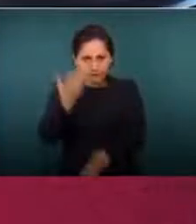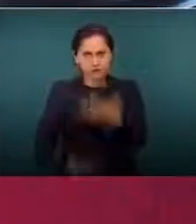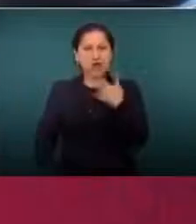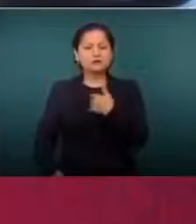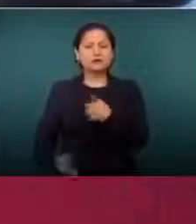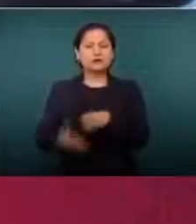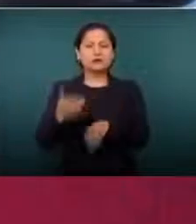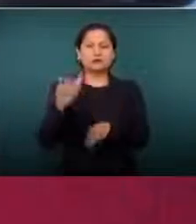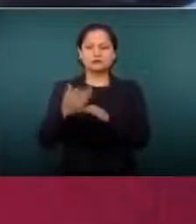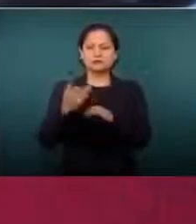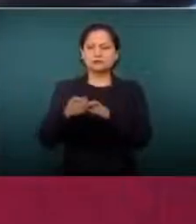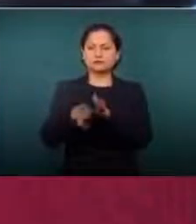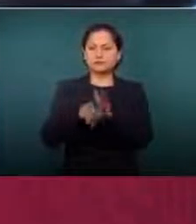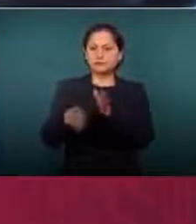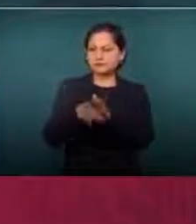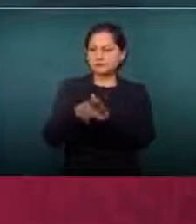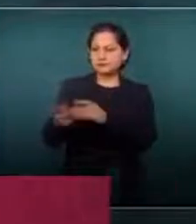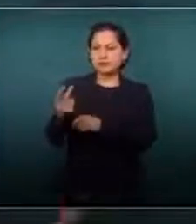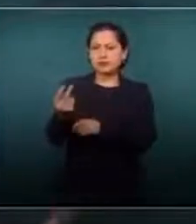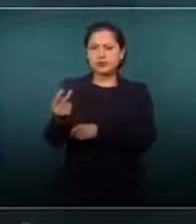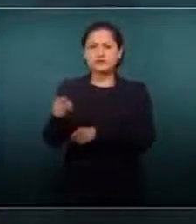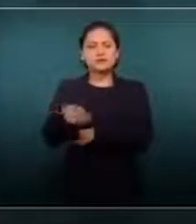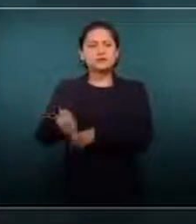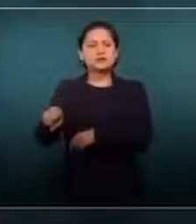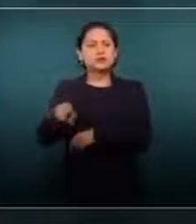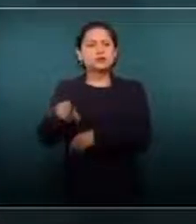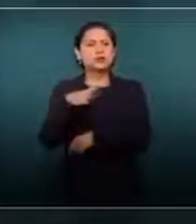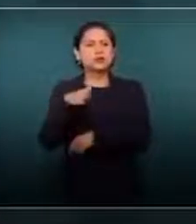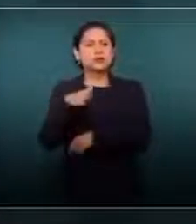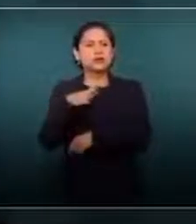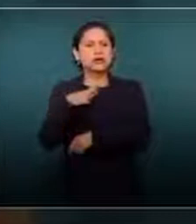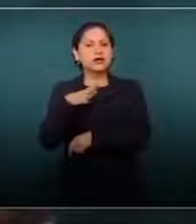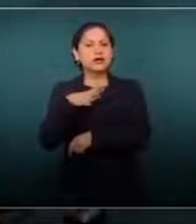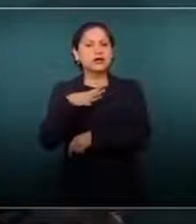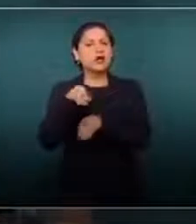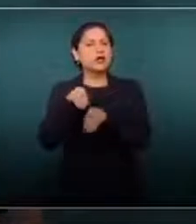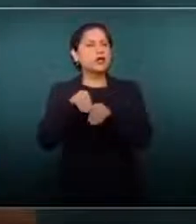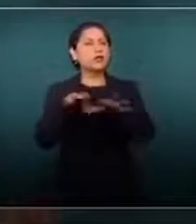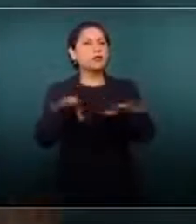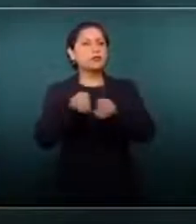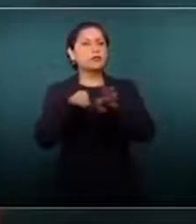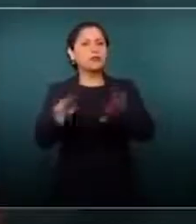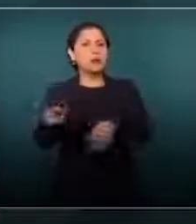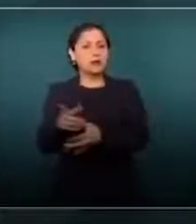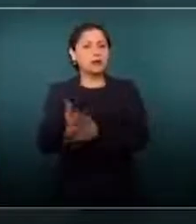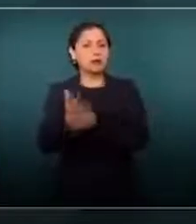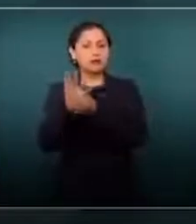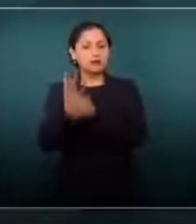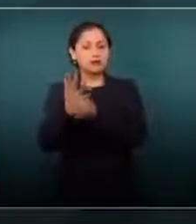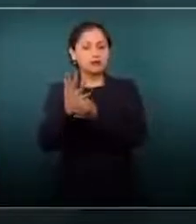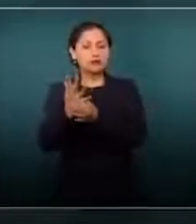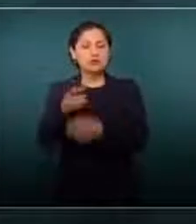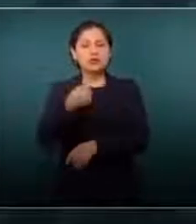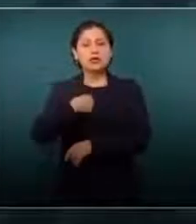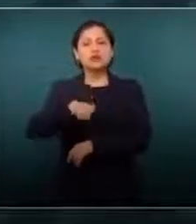hablando de que vamos nosotros a